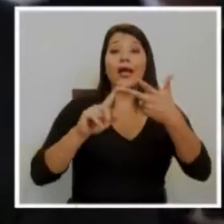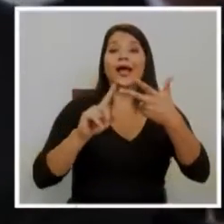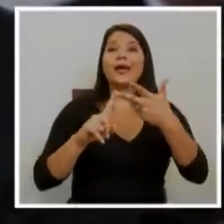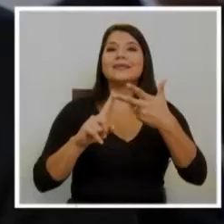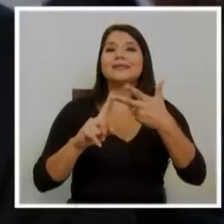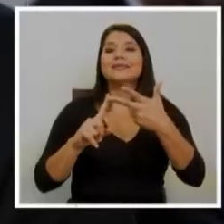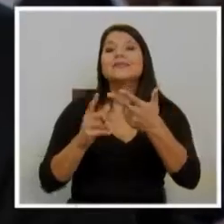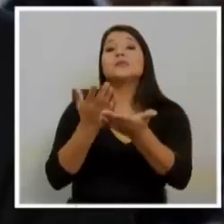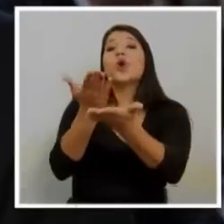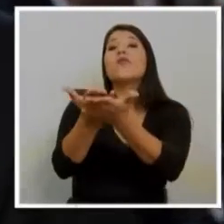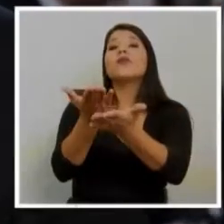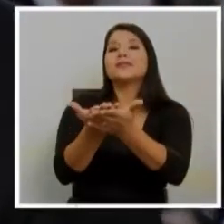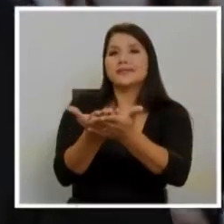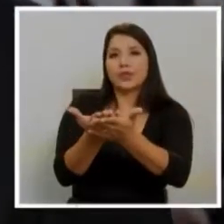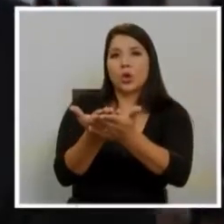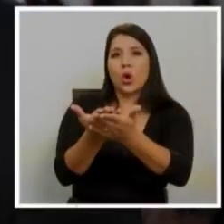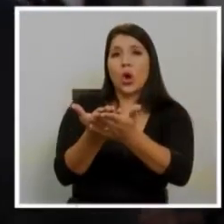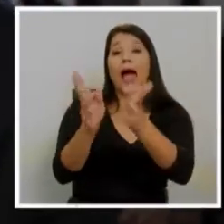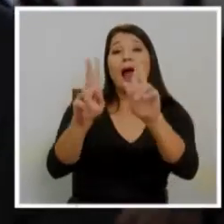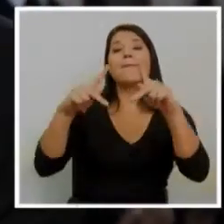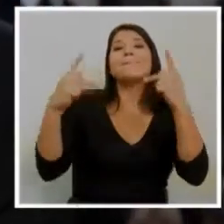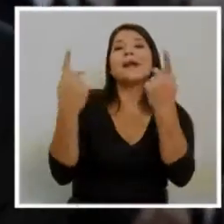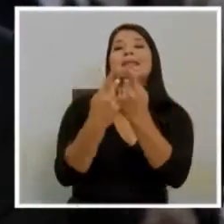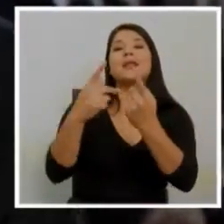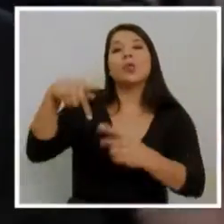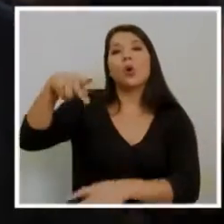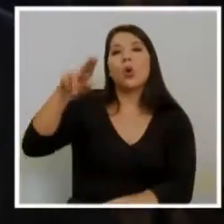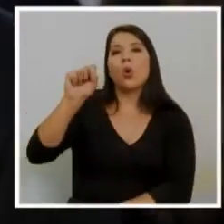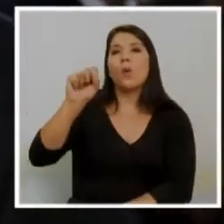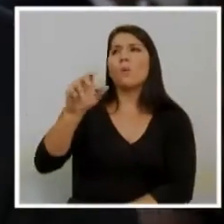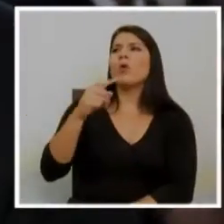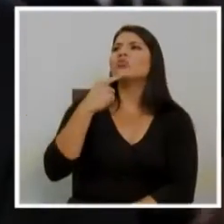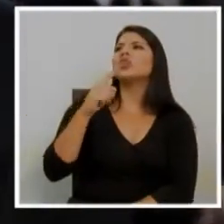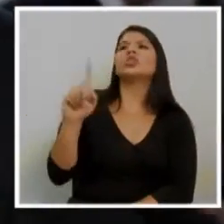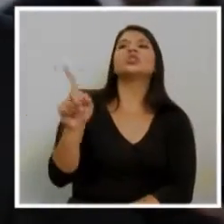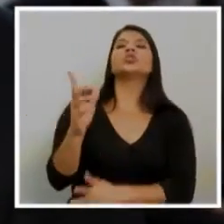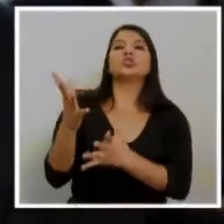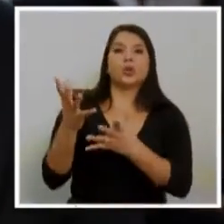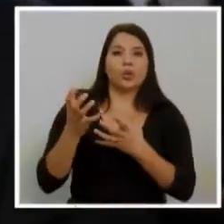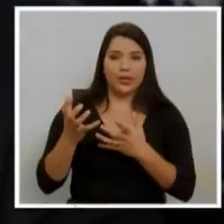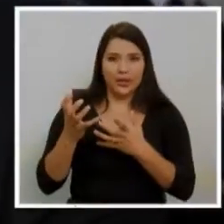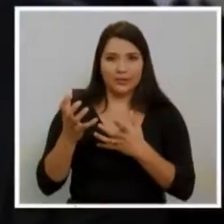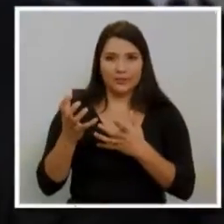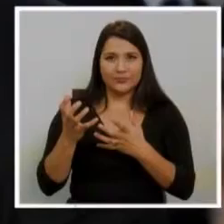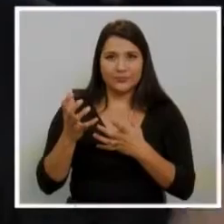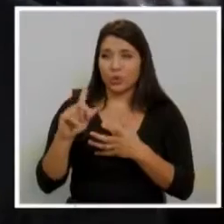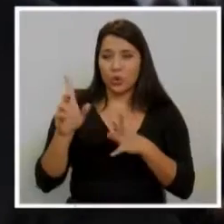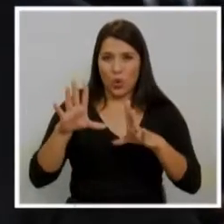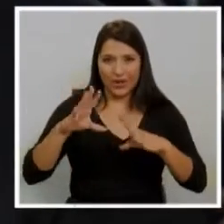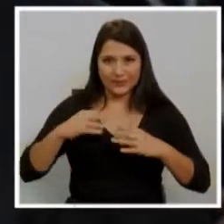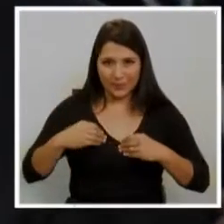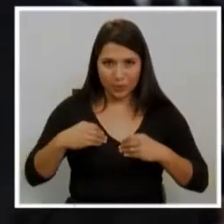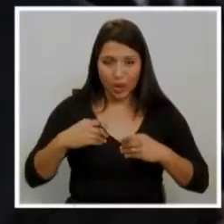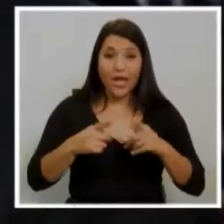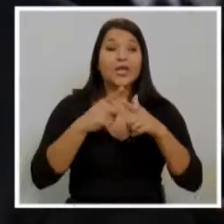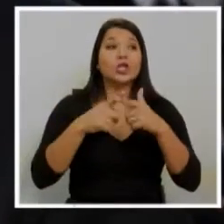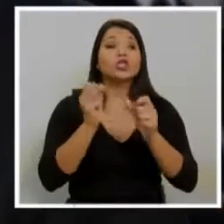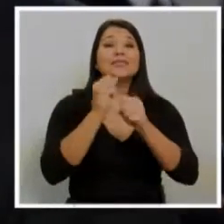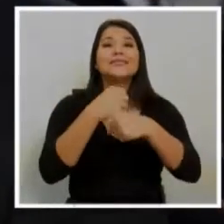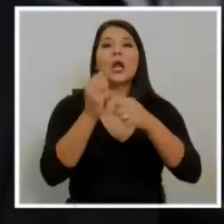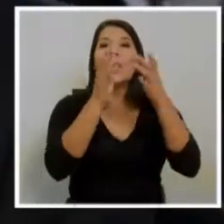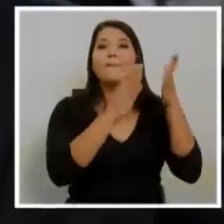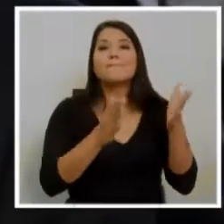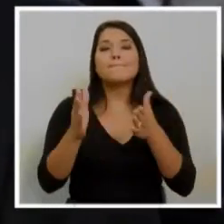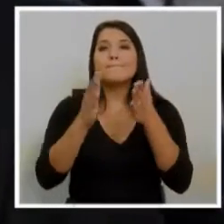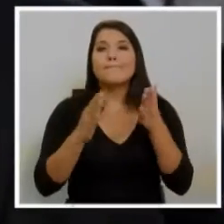y el Partido Unidad Social Cristiana no la aceptó, porque quería la primera secretaría. Entonces tuvieron que ir al plan B, y